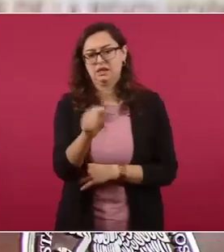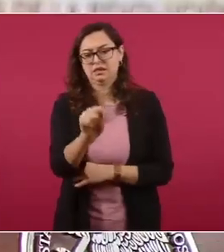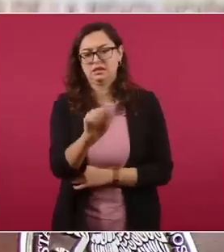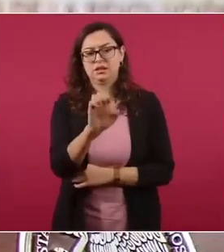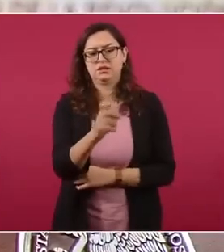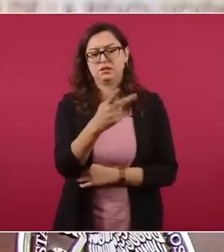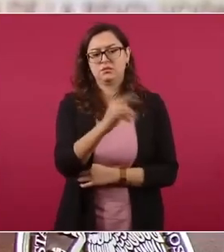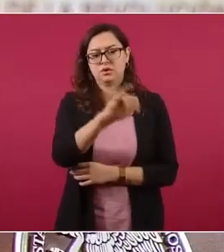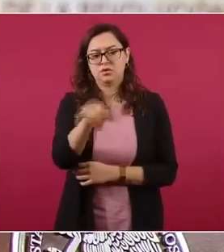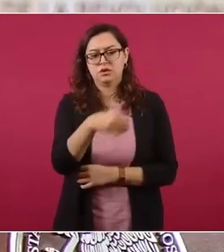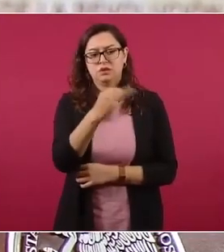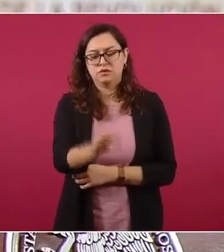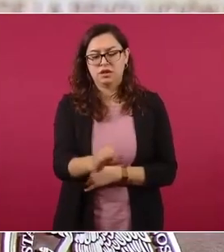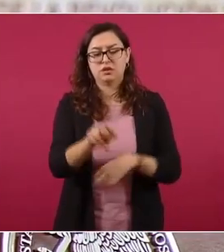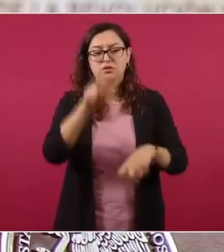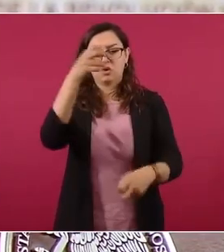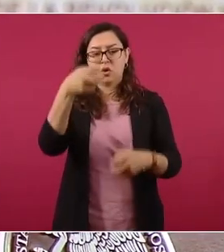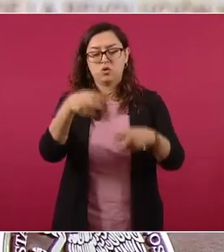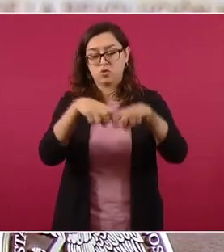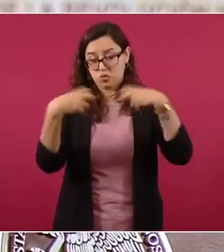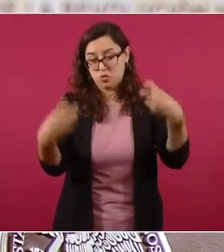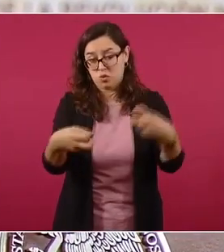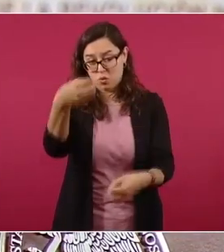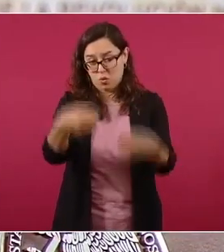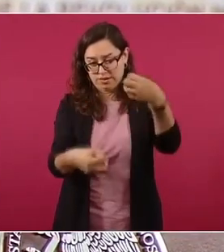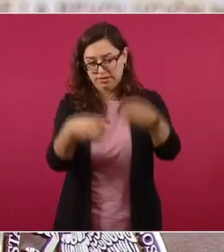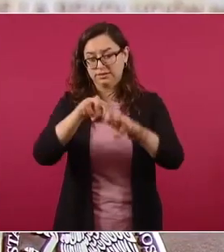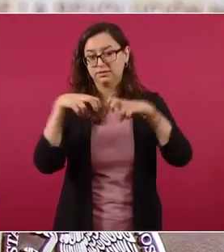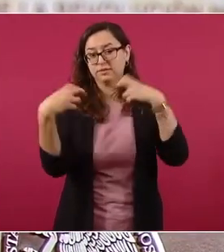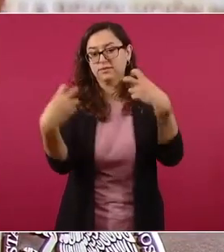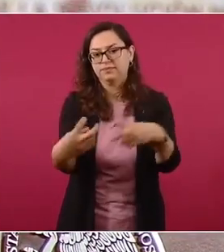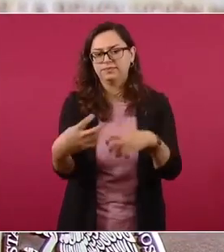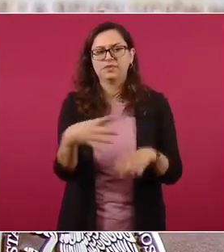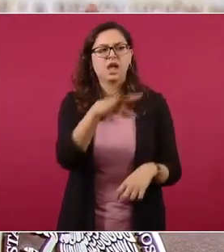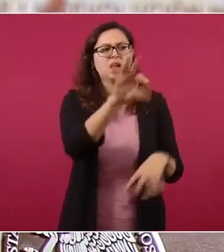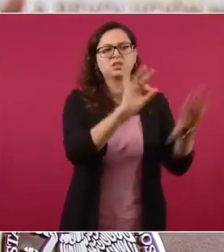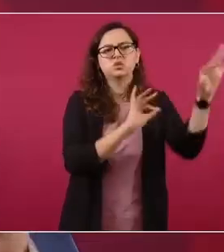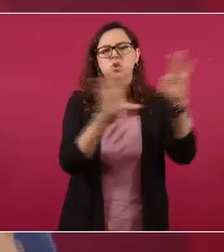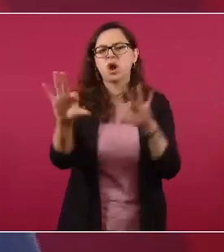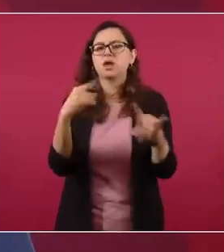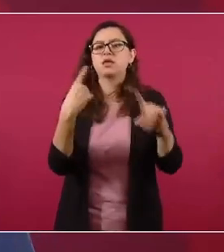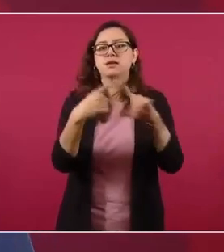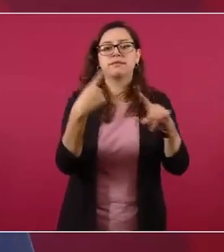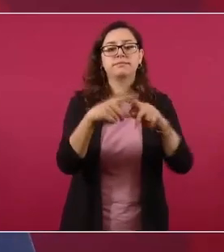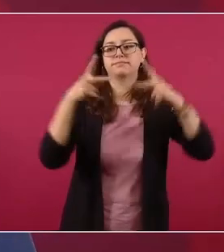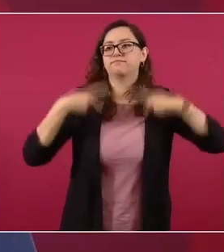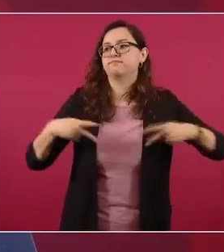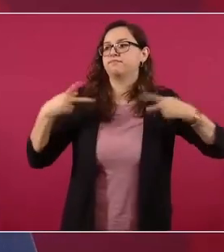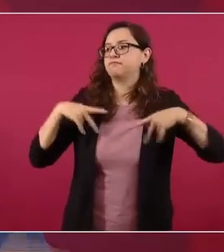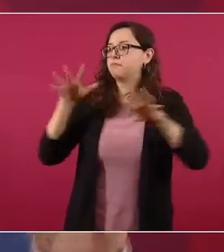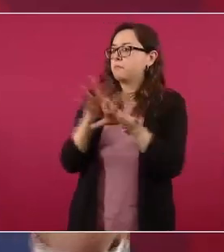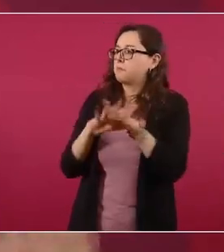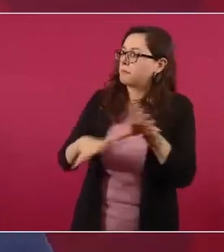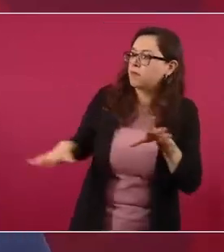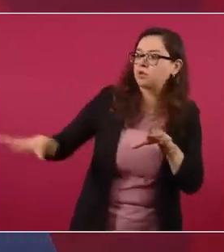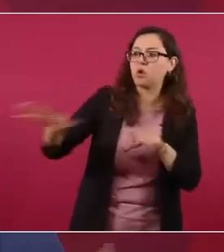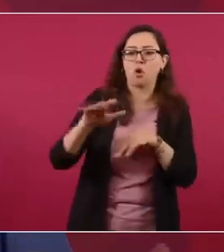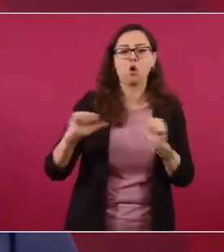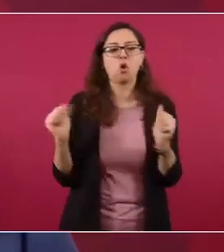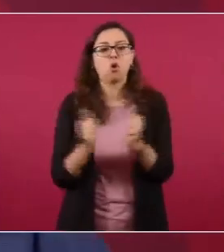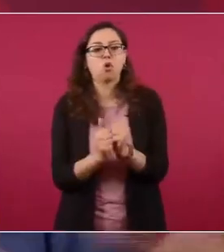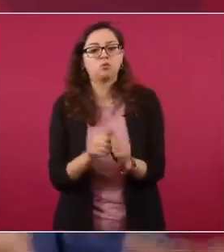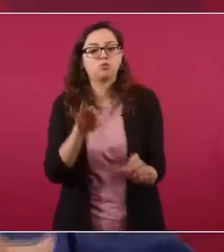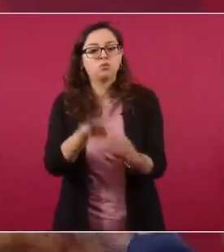de manera democrática, que el Ejecutivo